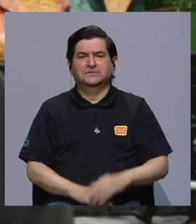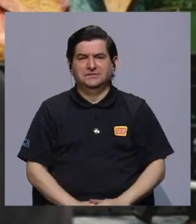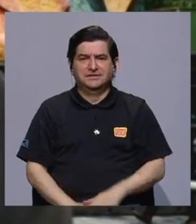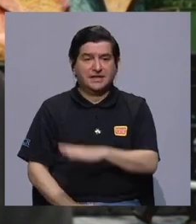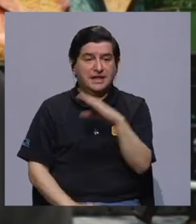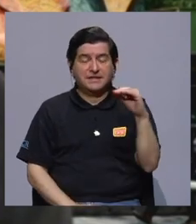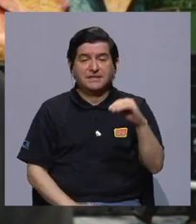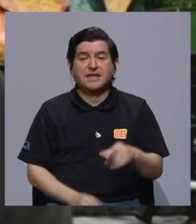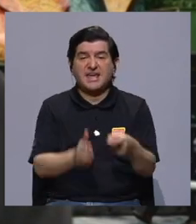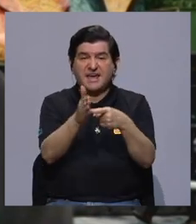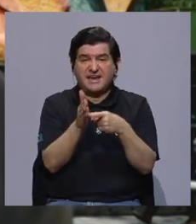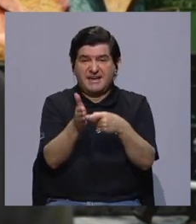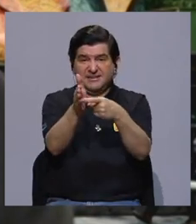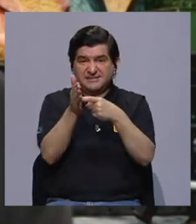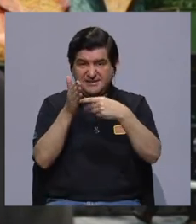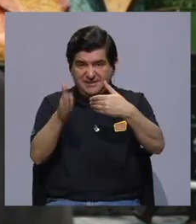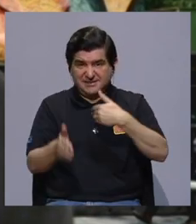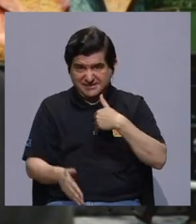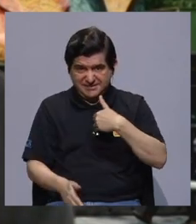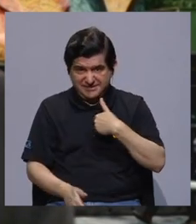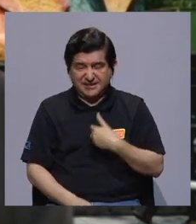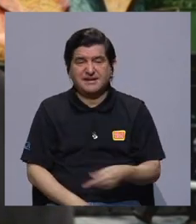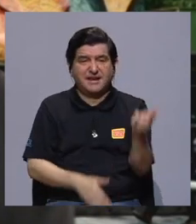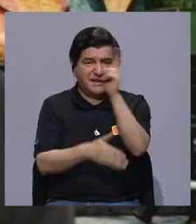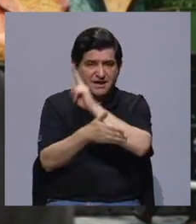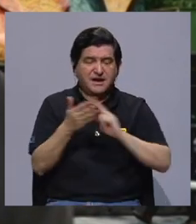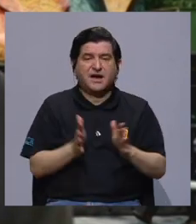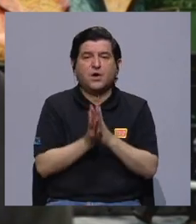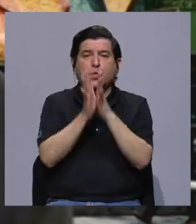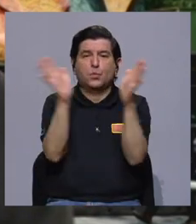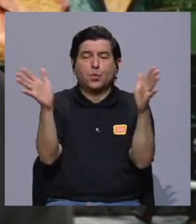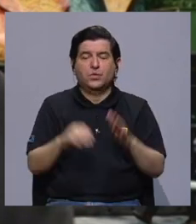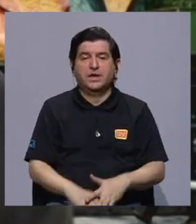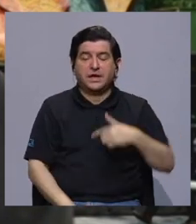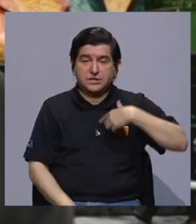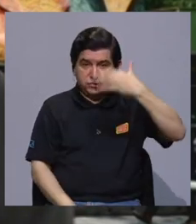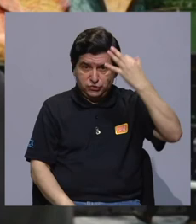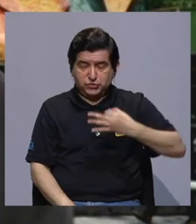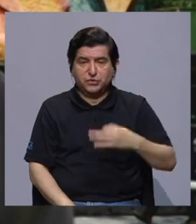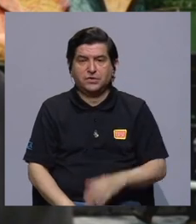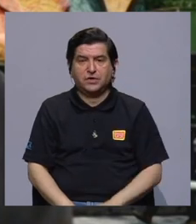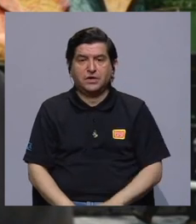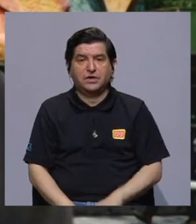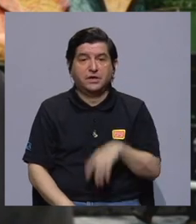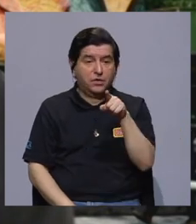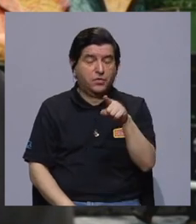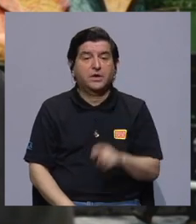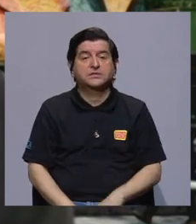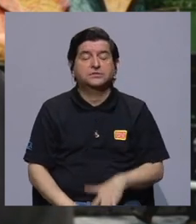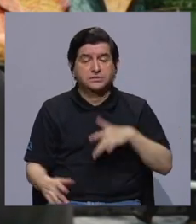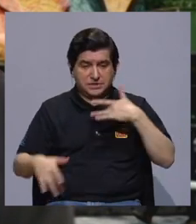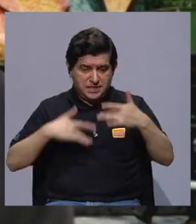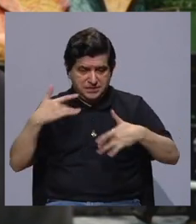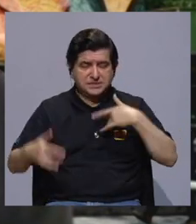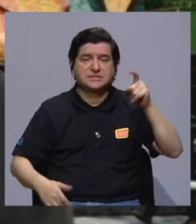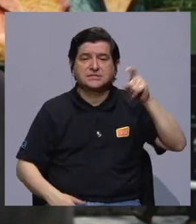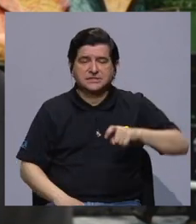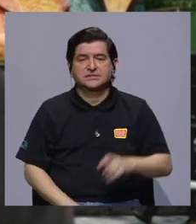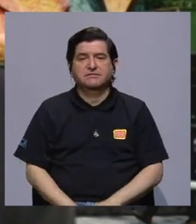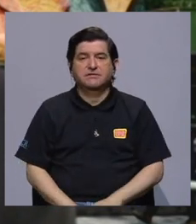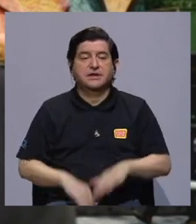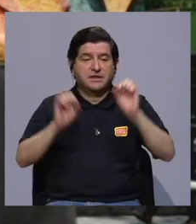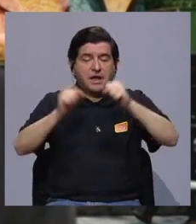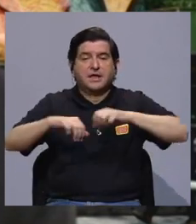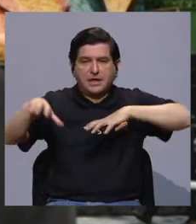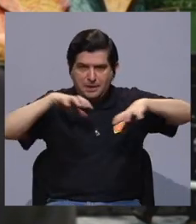costalicense y cuáles son las demandas hacia, en este caso, las universidades públicas? Yo creo que eso es algo que tenemos que tener mucha sensibilidad